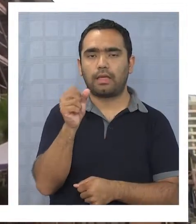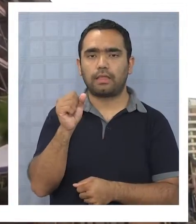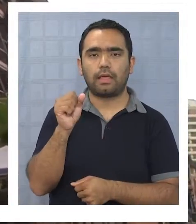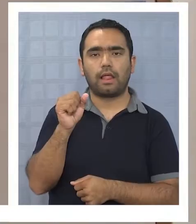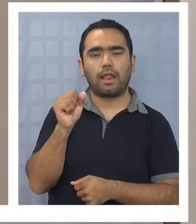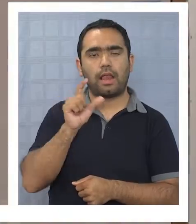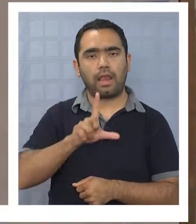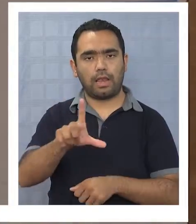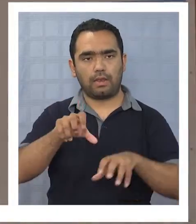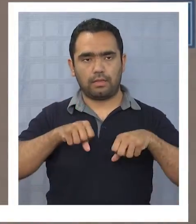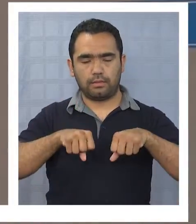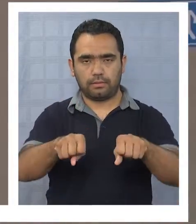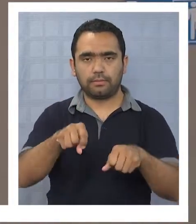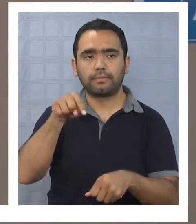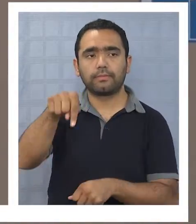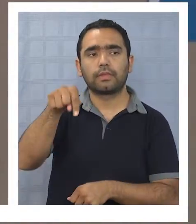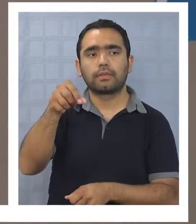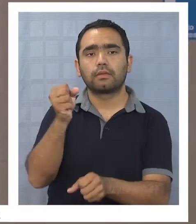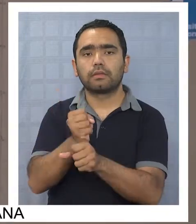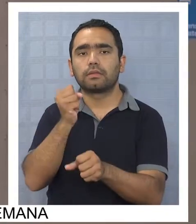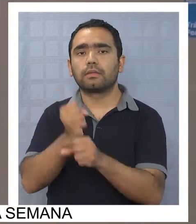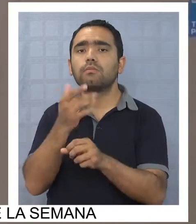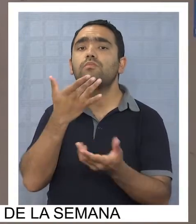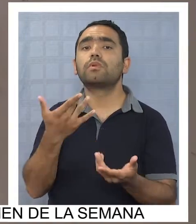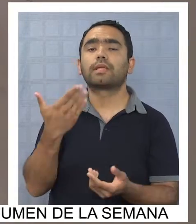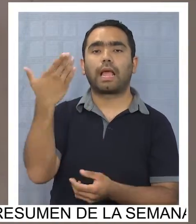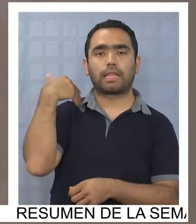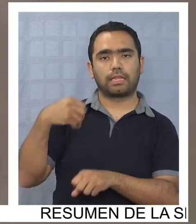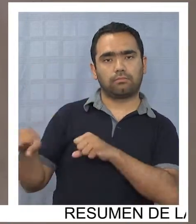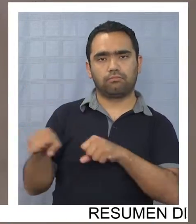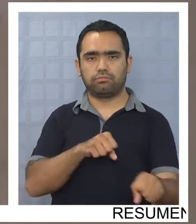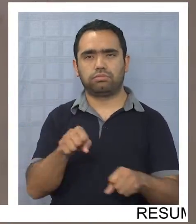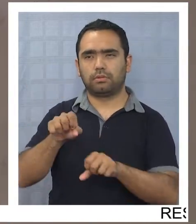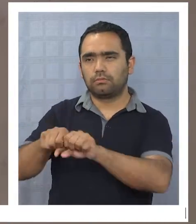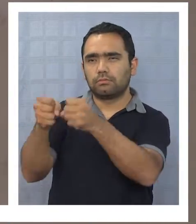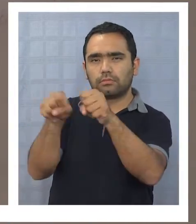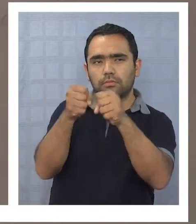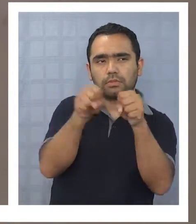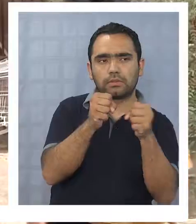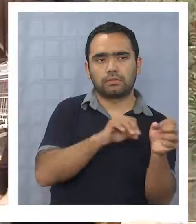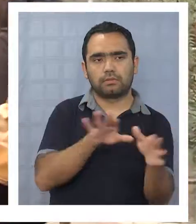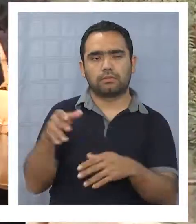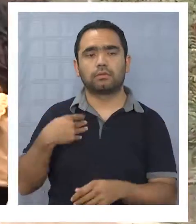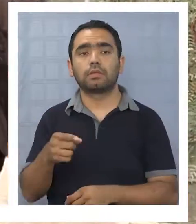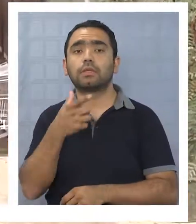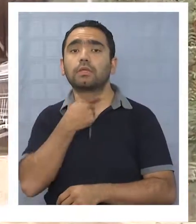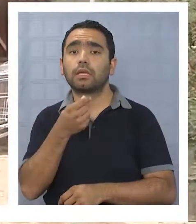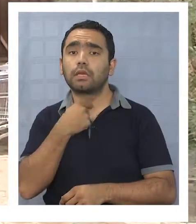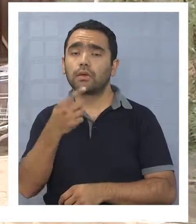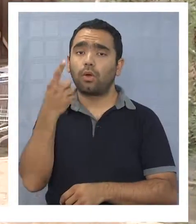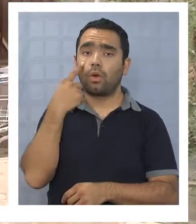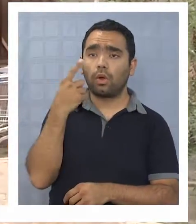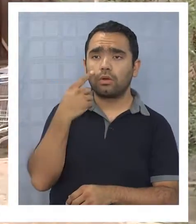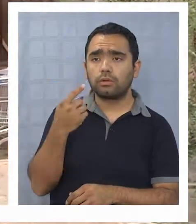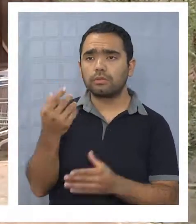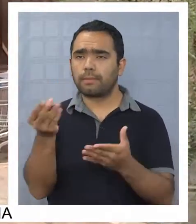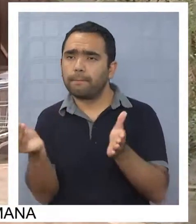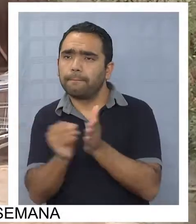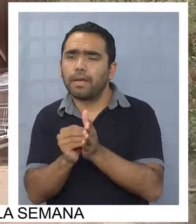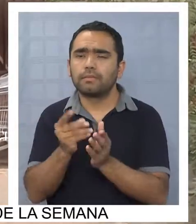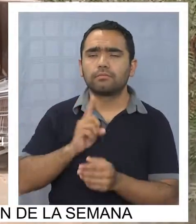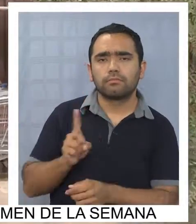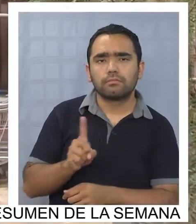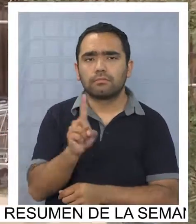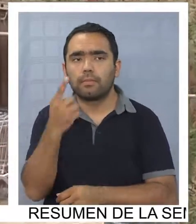Dichos trabajos se deben a los daños que dejó el terremoto del 2014. Quisimos conocer más antecedentes,